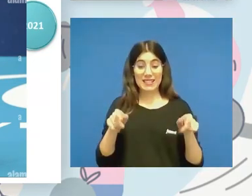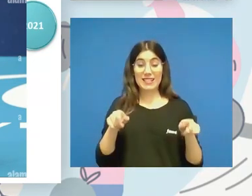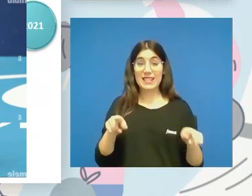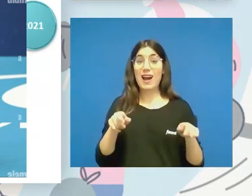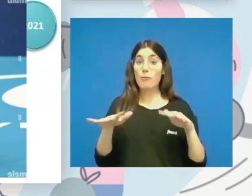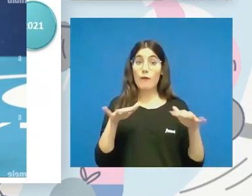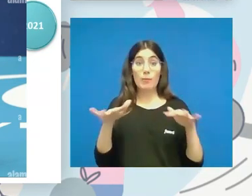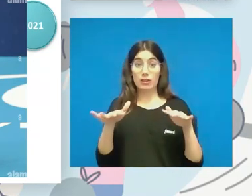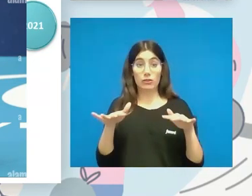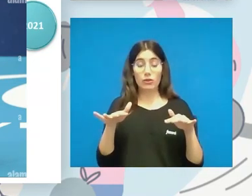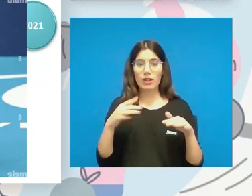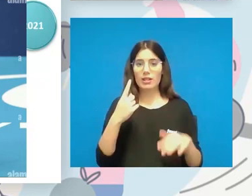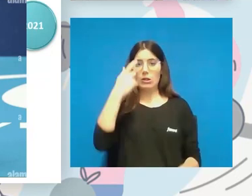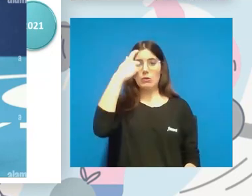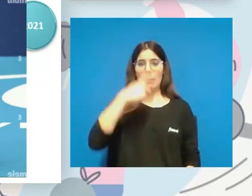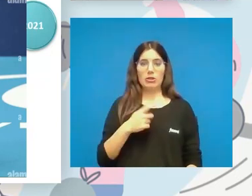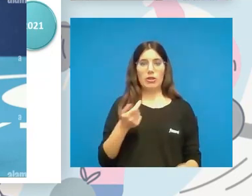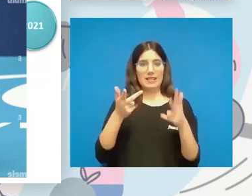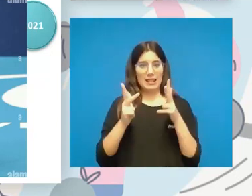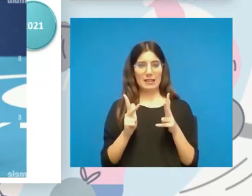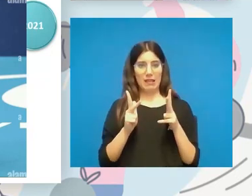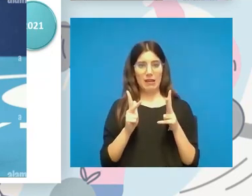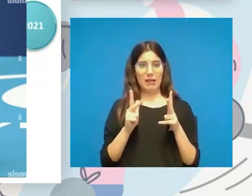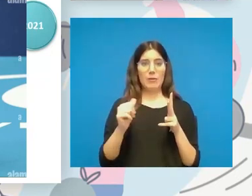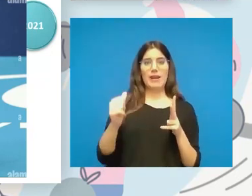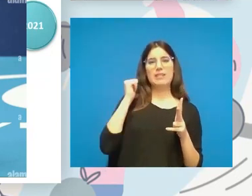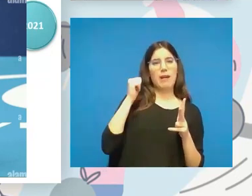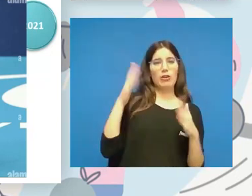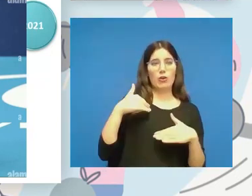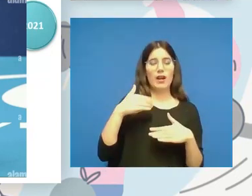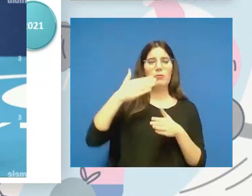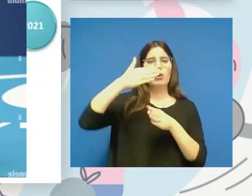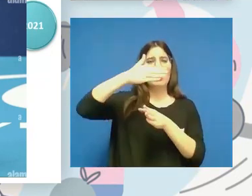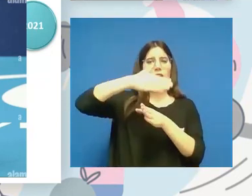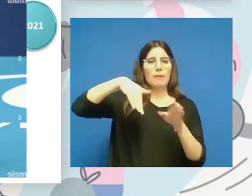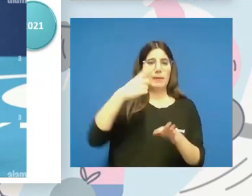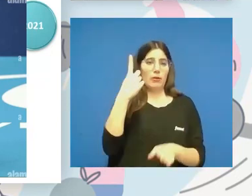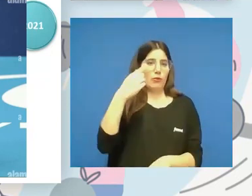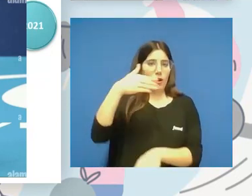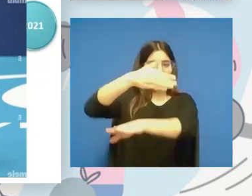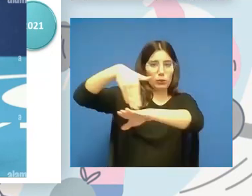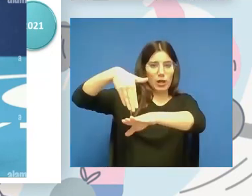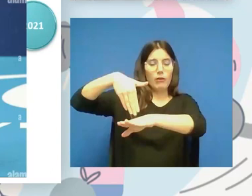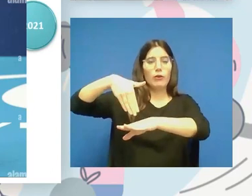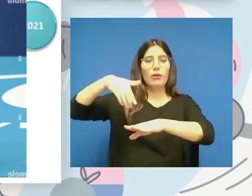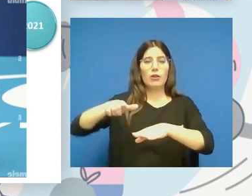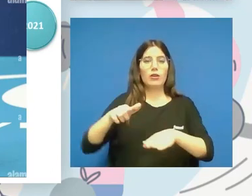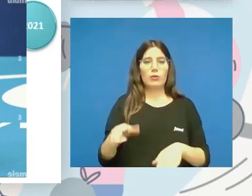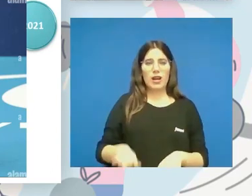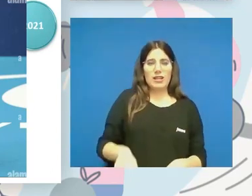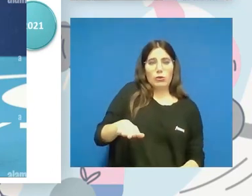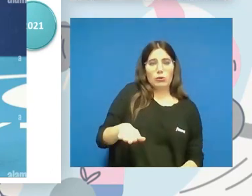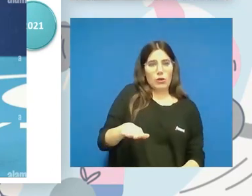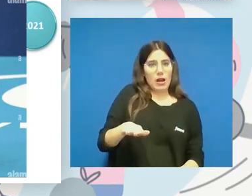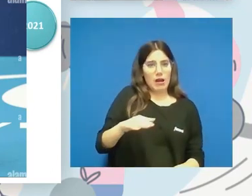es una persona sentada en una silla donde no tiene respaldo, donde tiene una amputación unilateral, donde tiene una estructura de soporte y